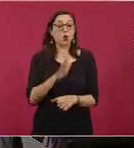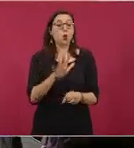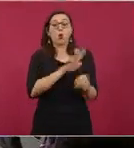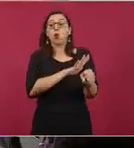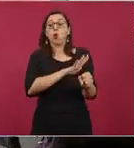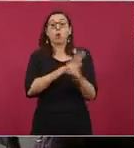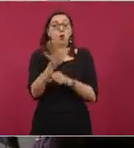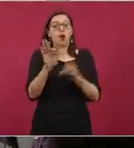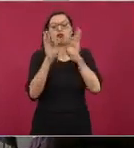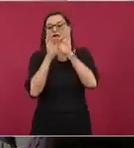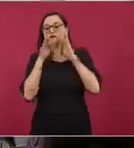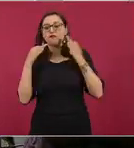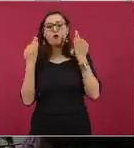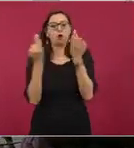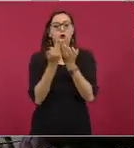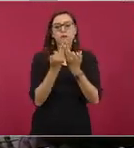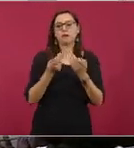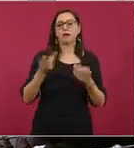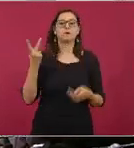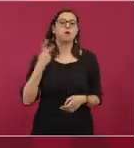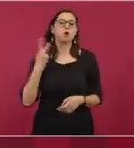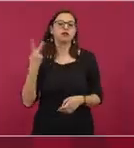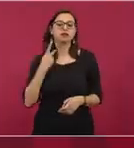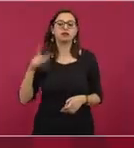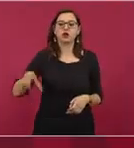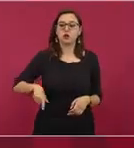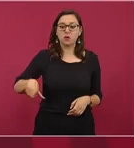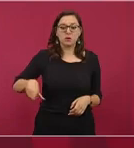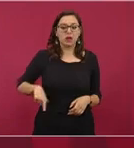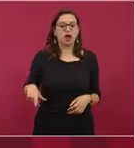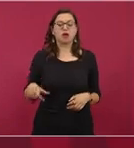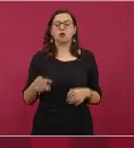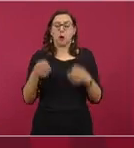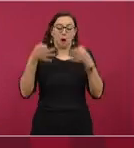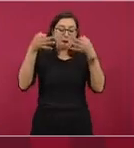más perfecto con corrupción